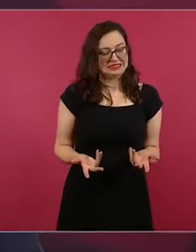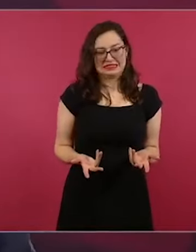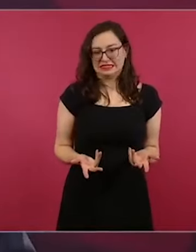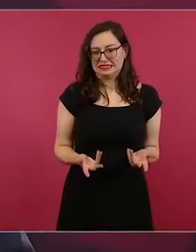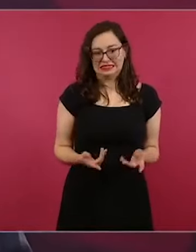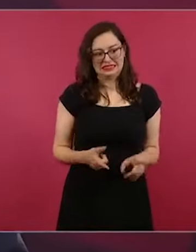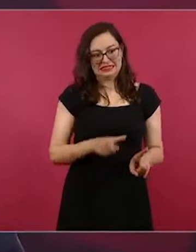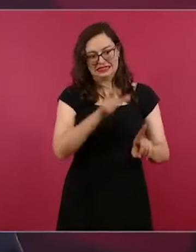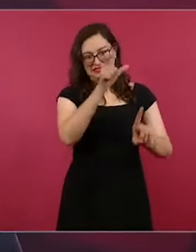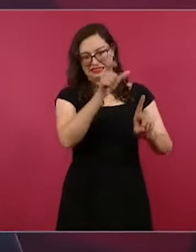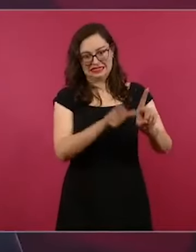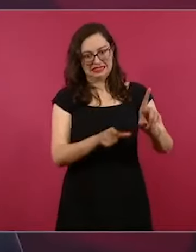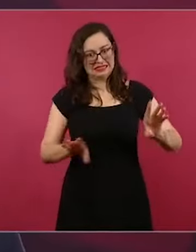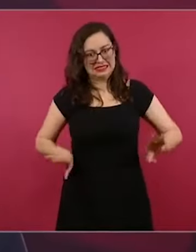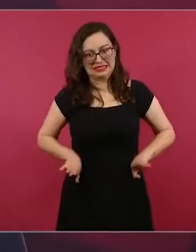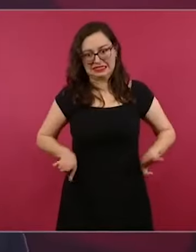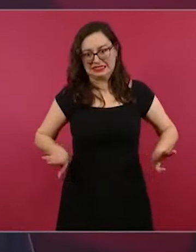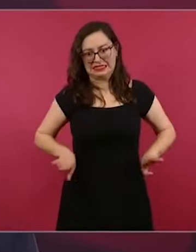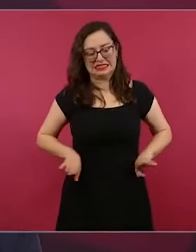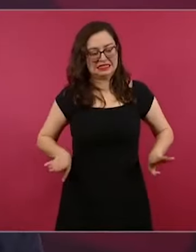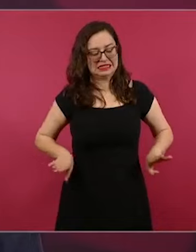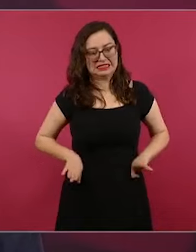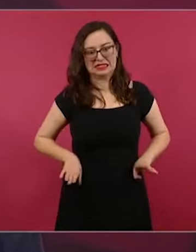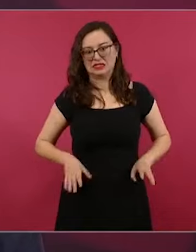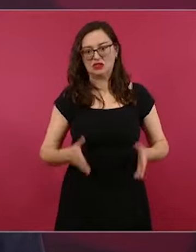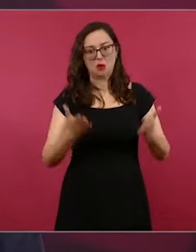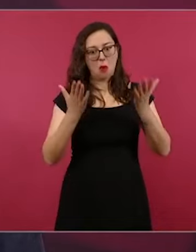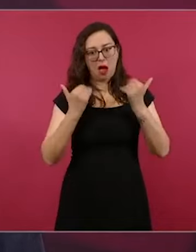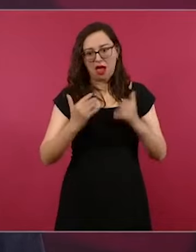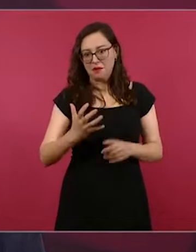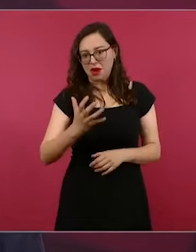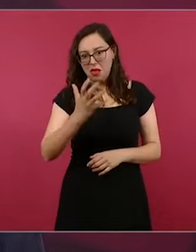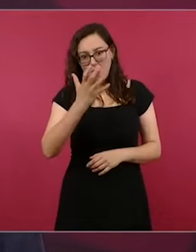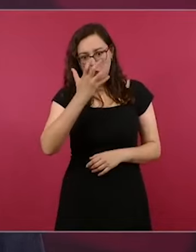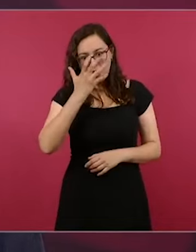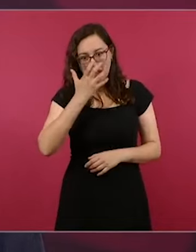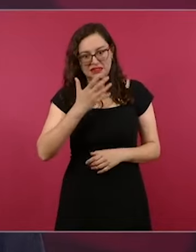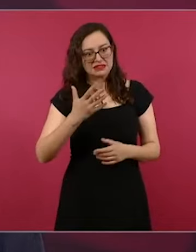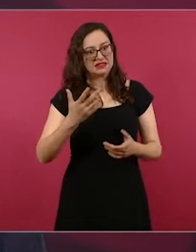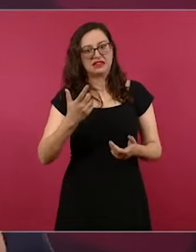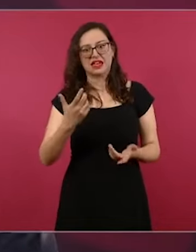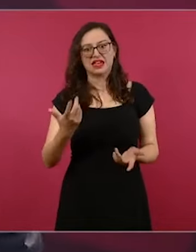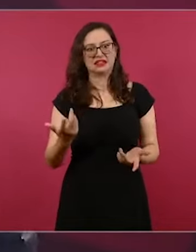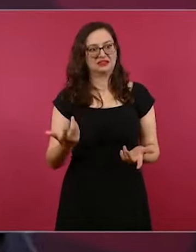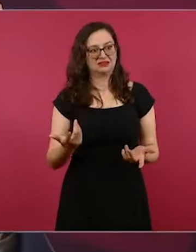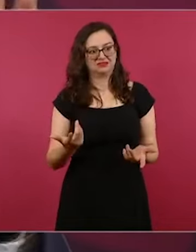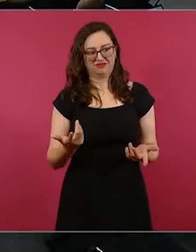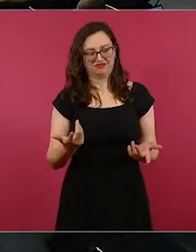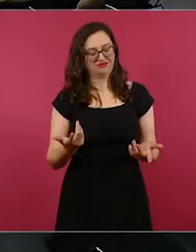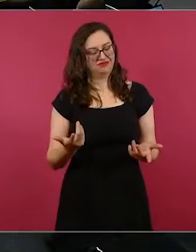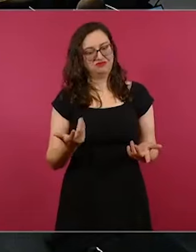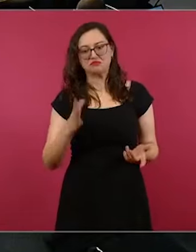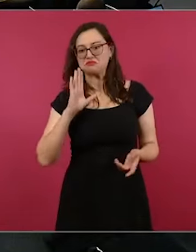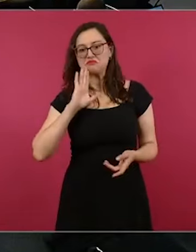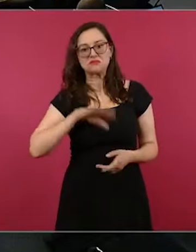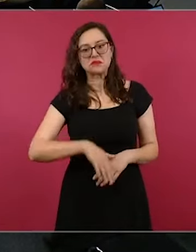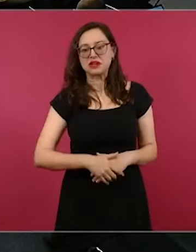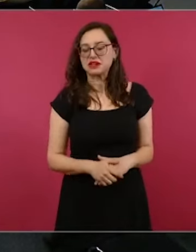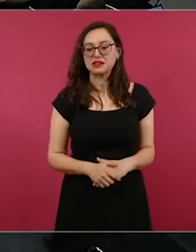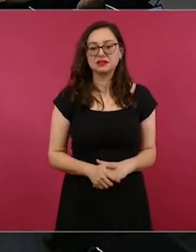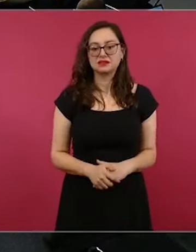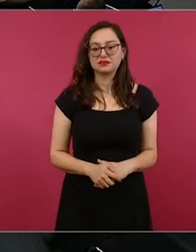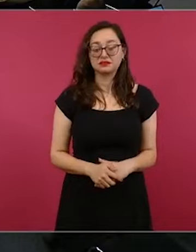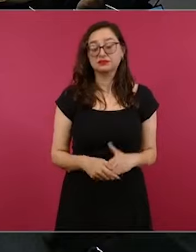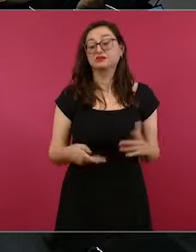cara dura y esa es la característica